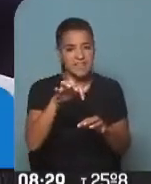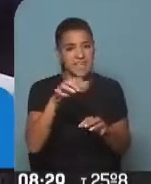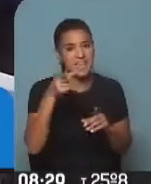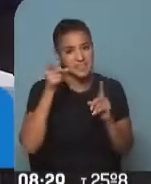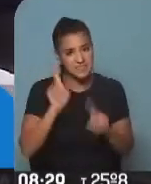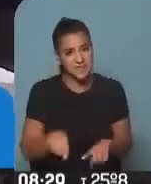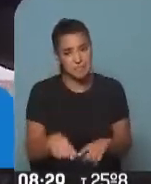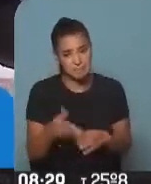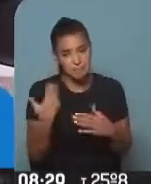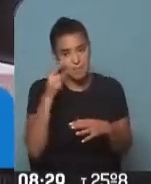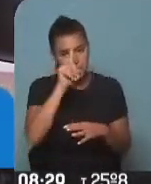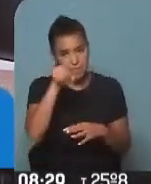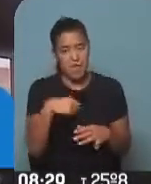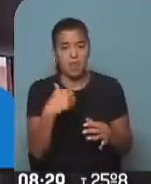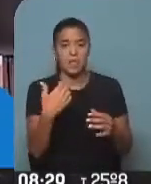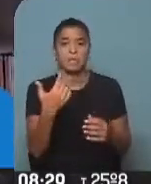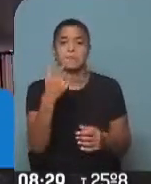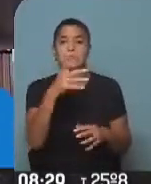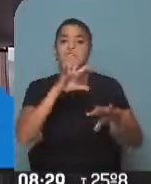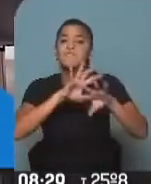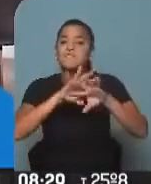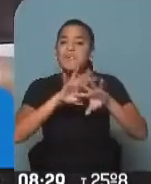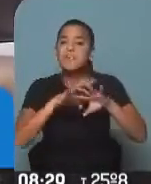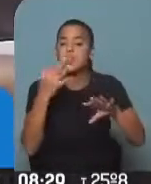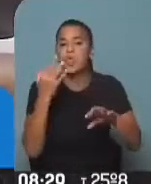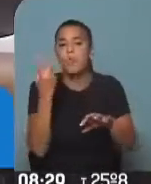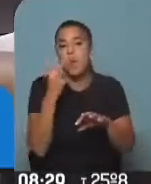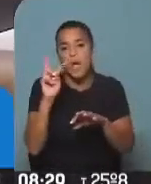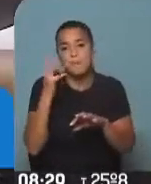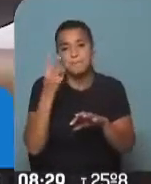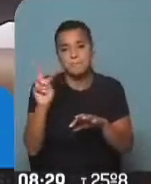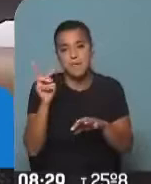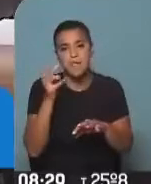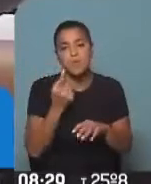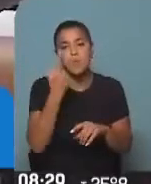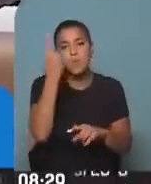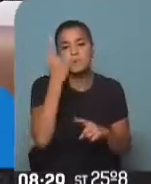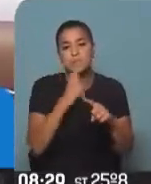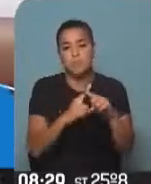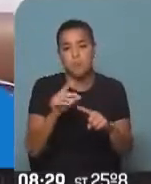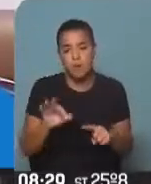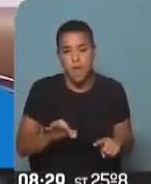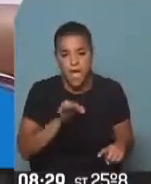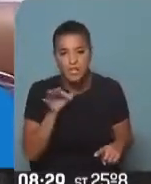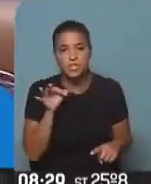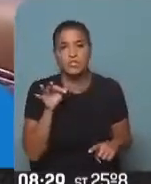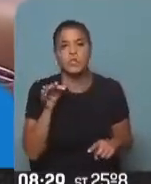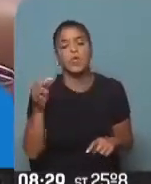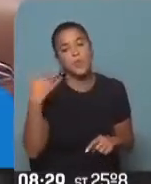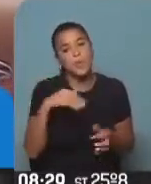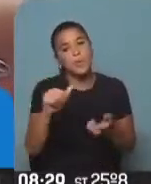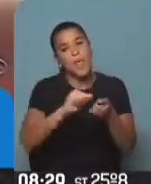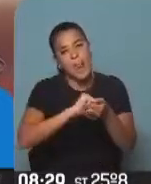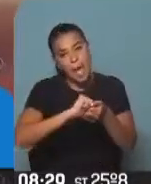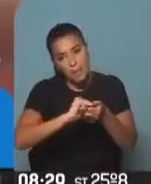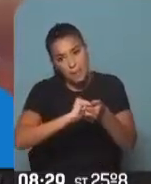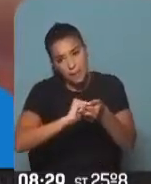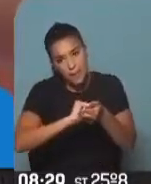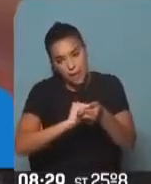también se pueden producir. O sea, los filtros hay que cambiarlos, por lo menos una vez por año, y hay que lavarlos,